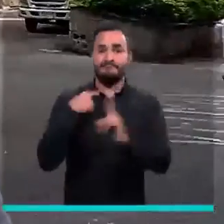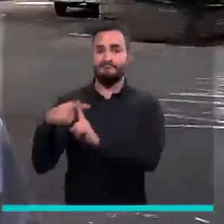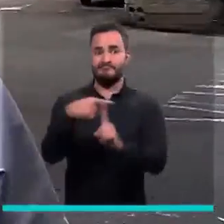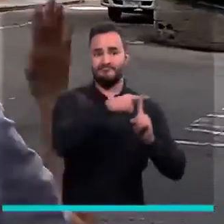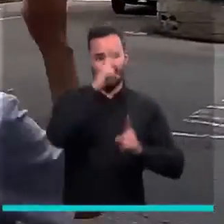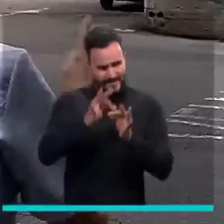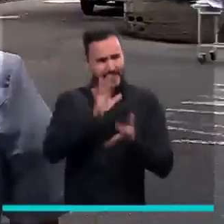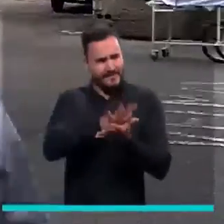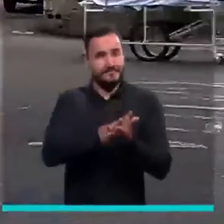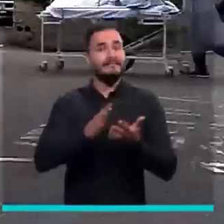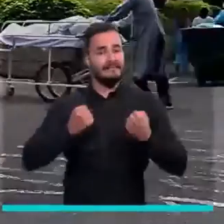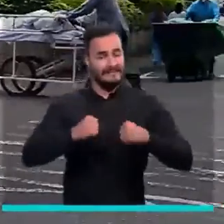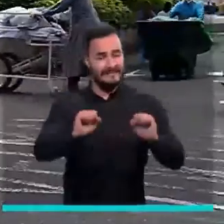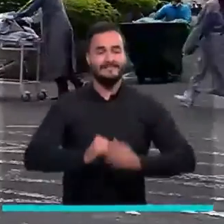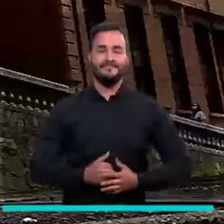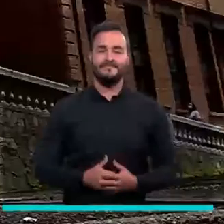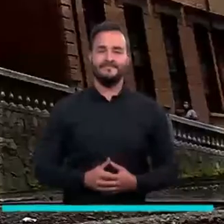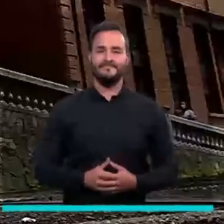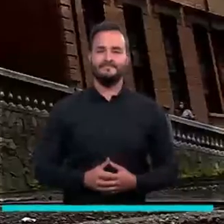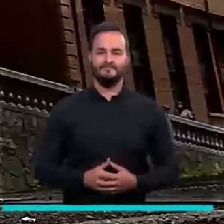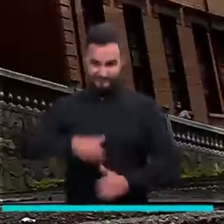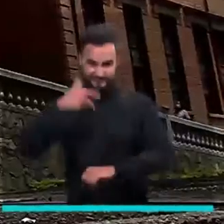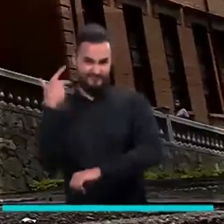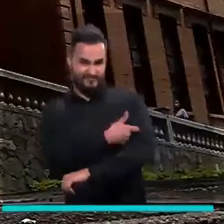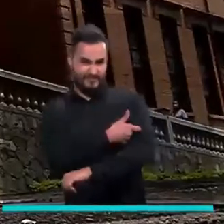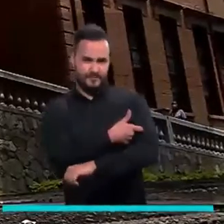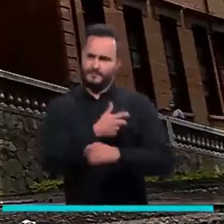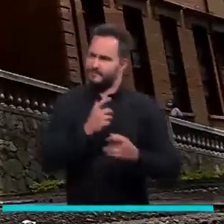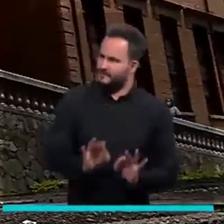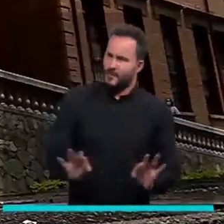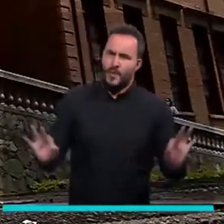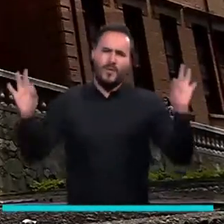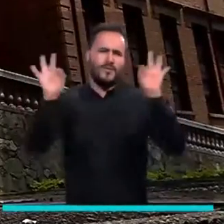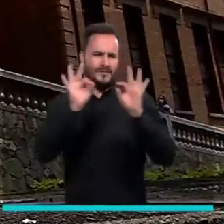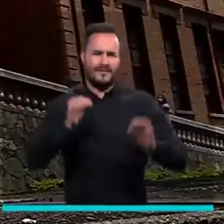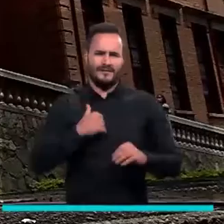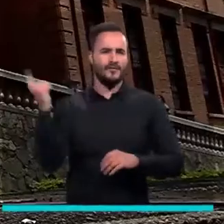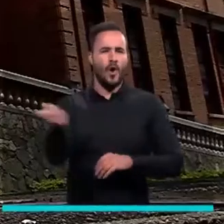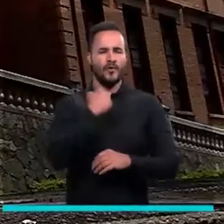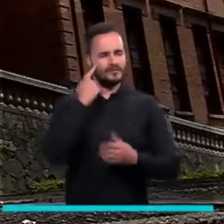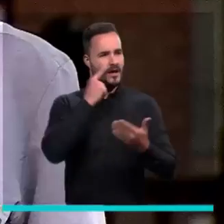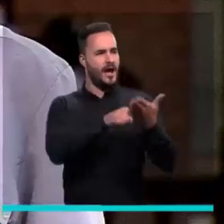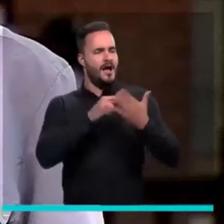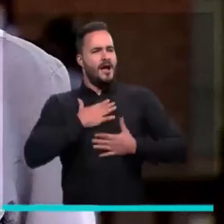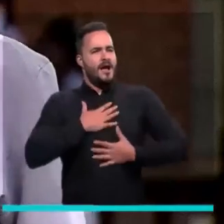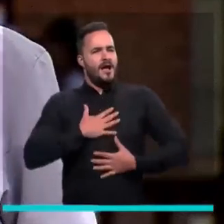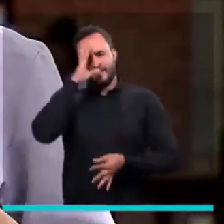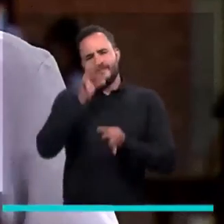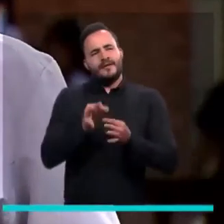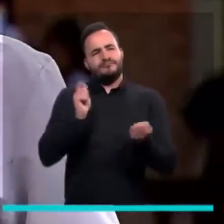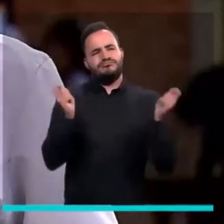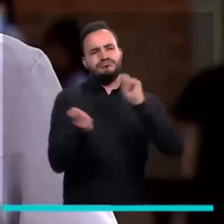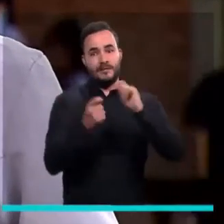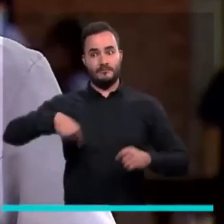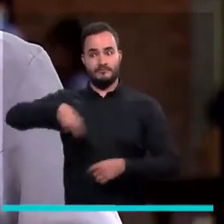el mejor de los positivismos y de esperanza. La vacunación, acto importantísimo de fe y esperanza,